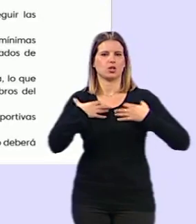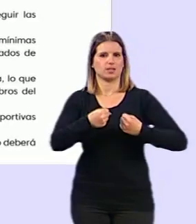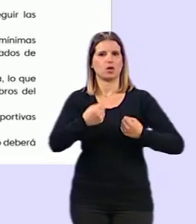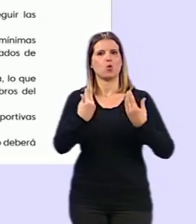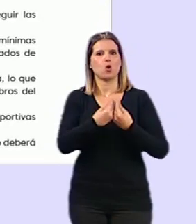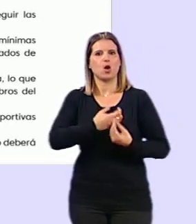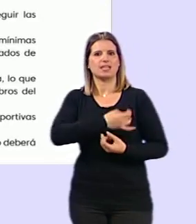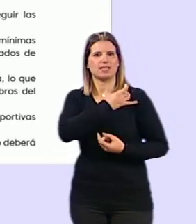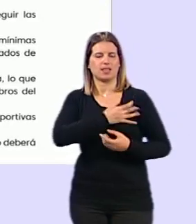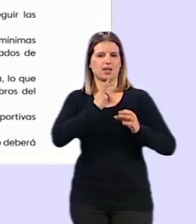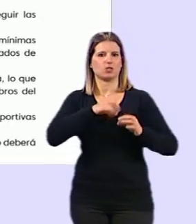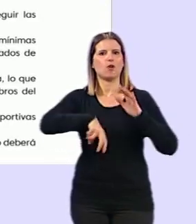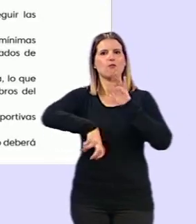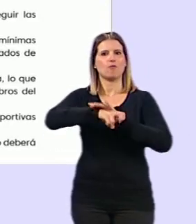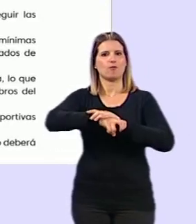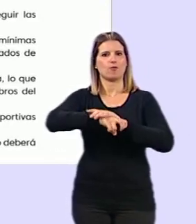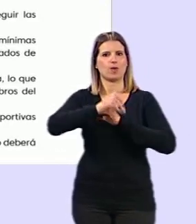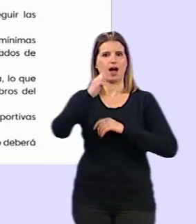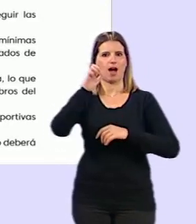sindicato de futbolistas AFE